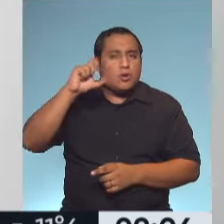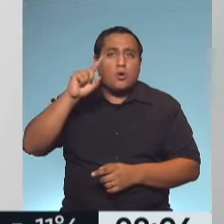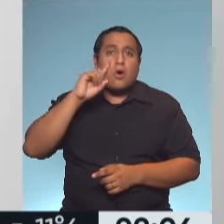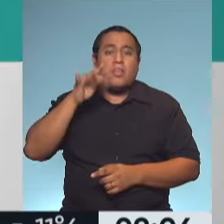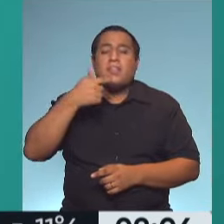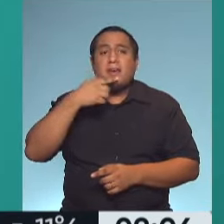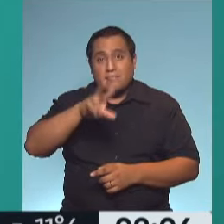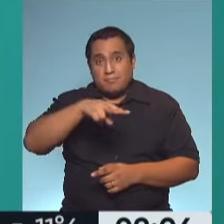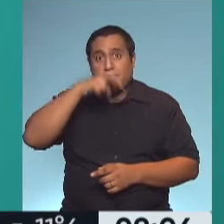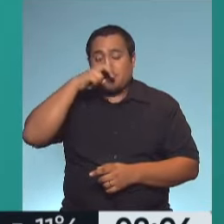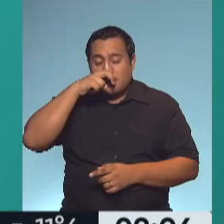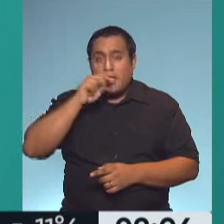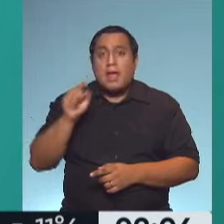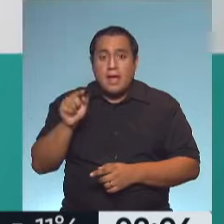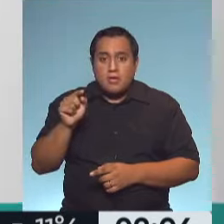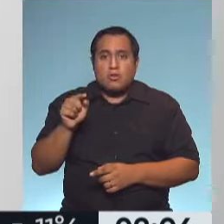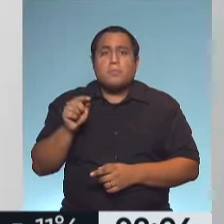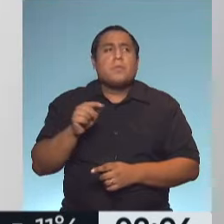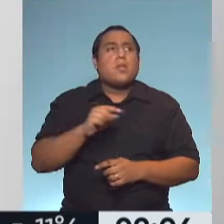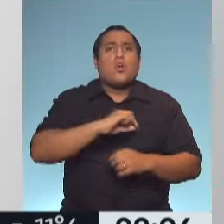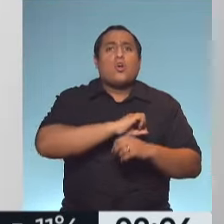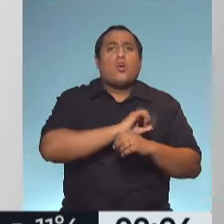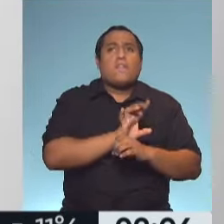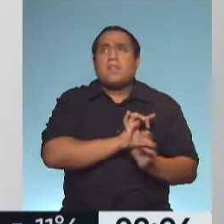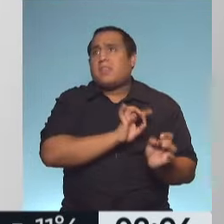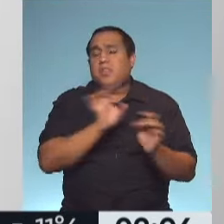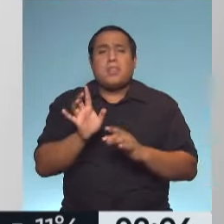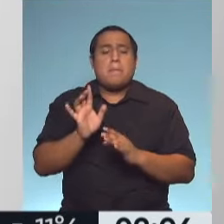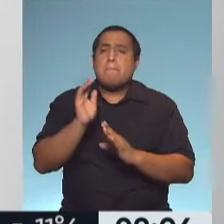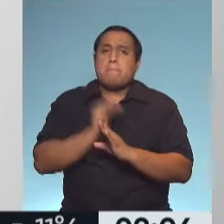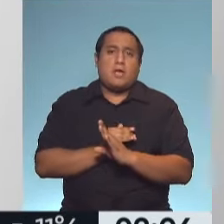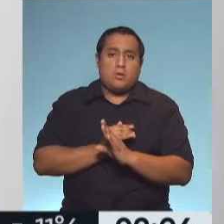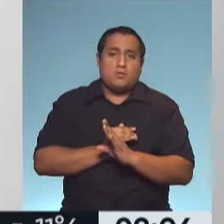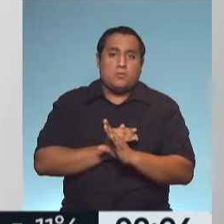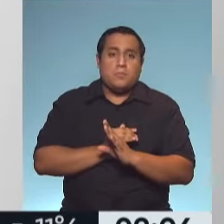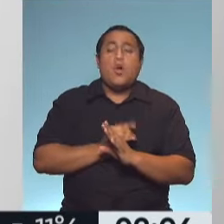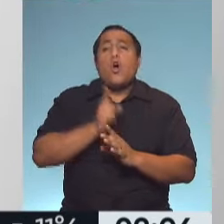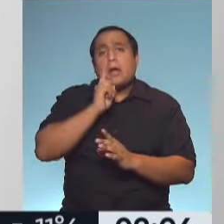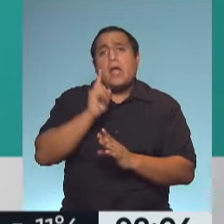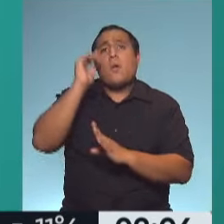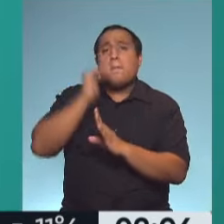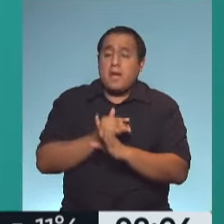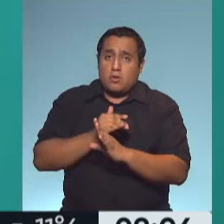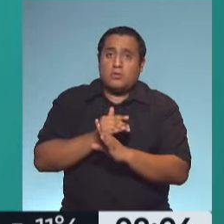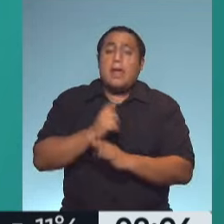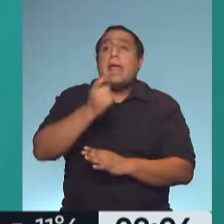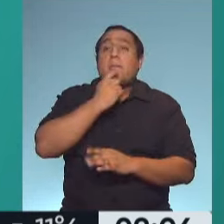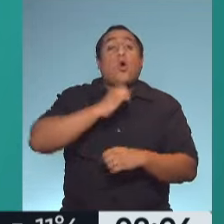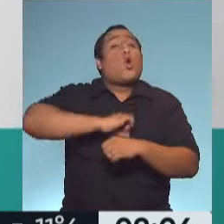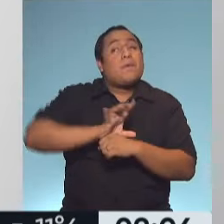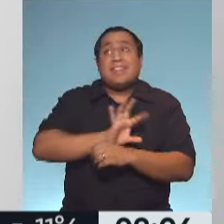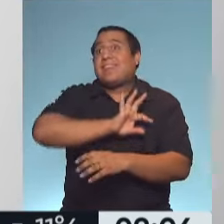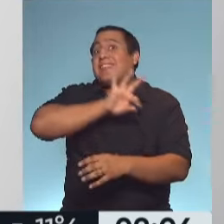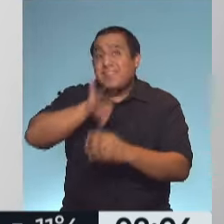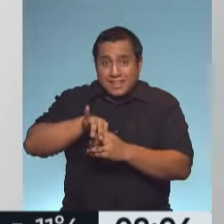menos de infección por COVID que un grupo control, misma edad y pacto de riesgo sin asma, y si tuvieran COVID les